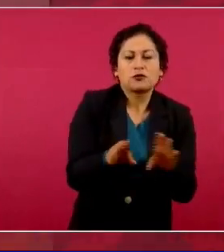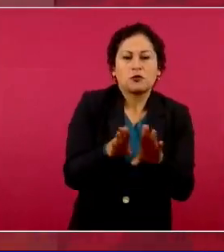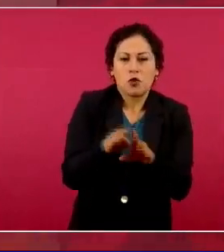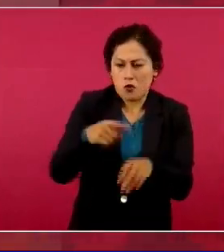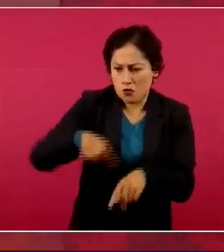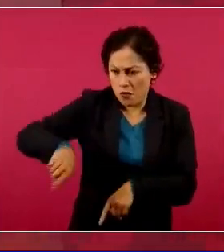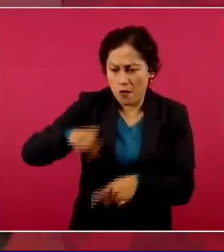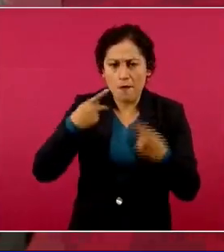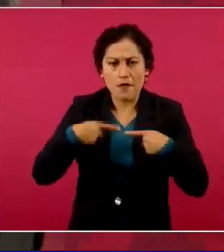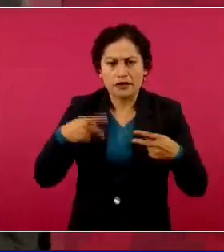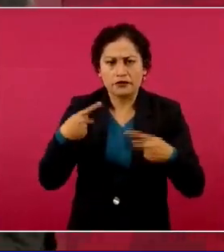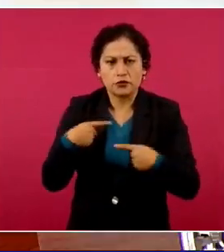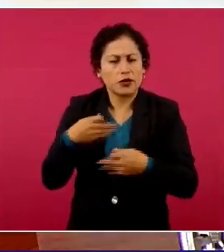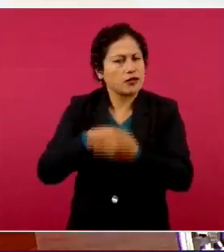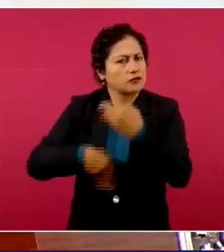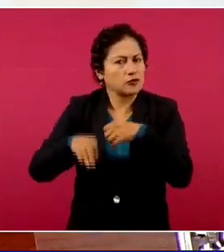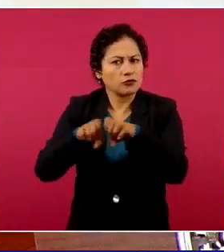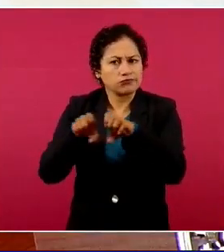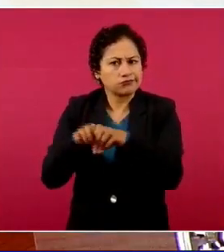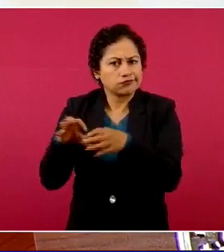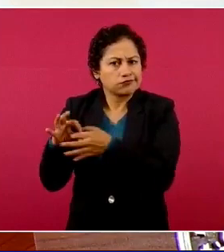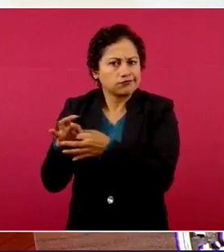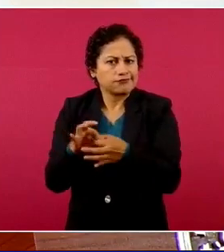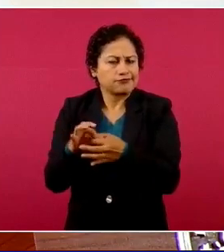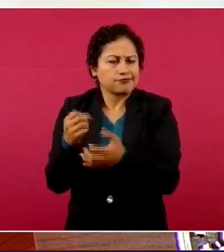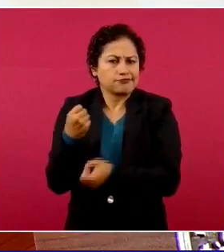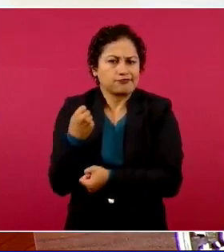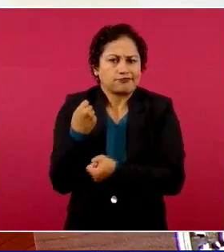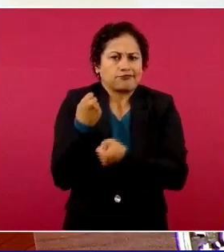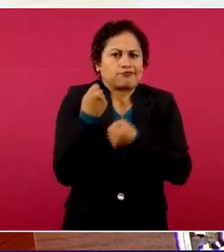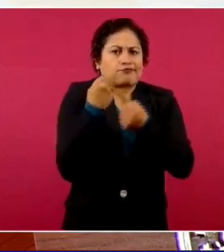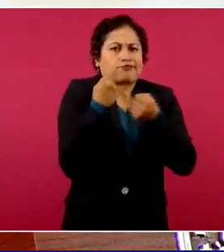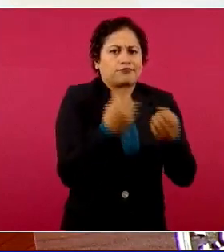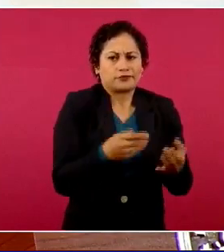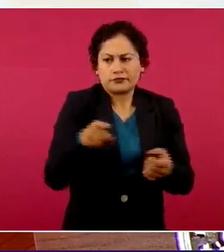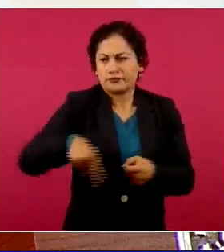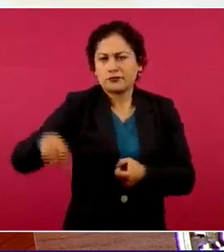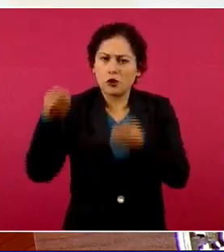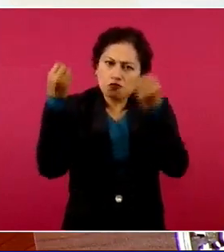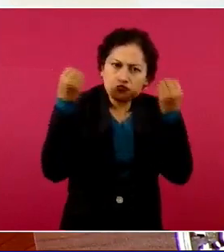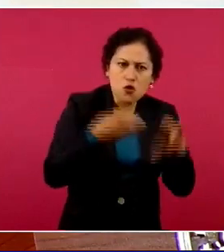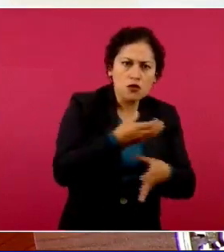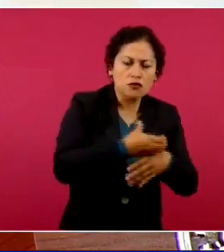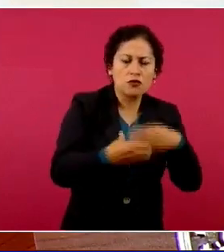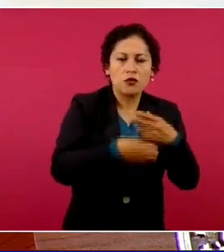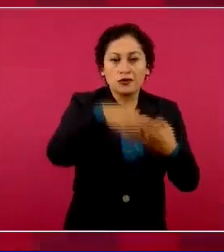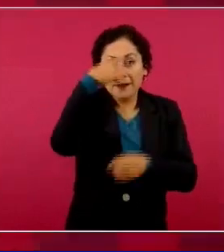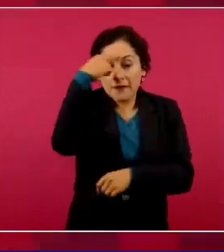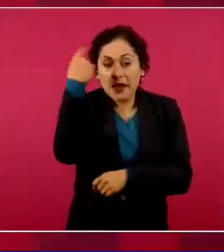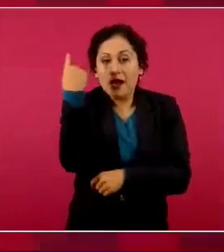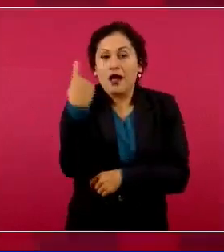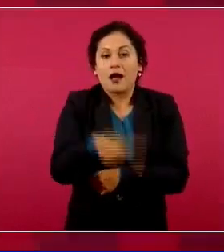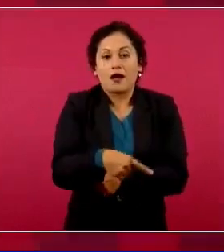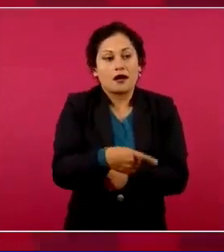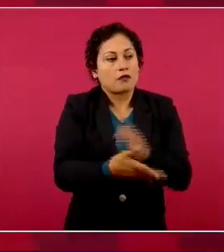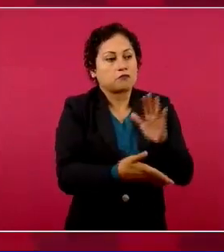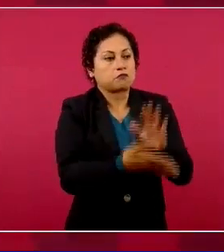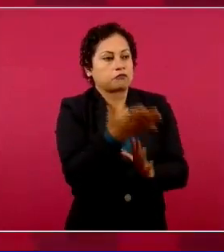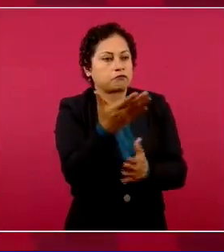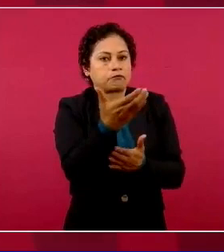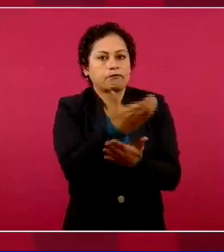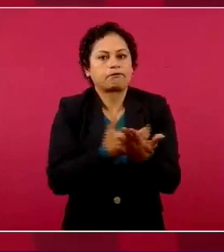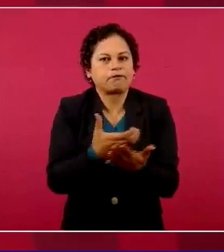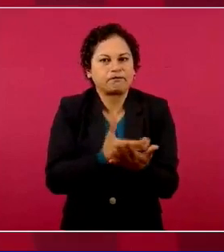lo que tenga para que se cubre.